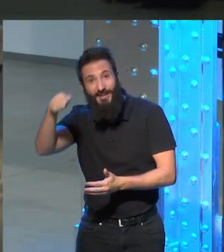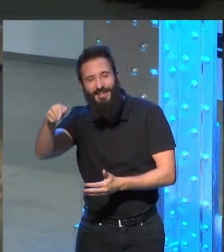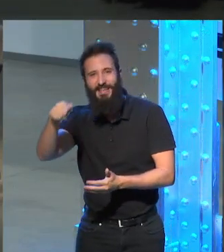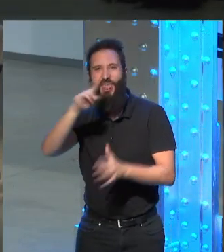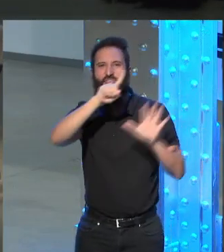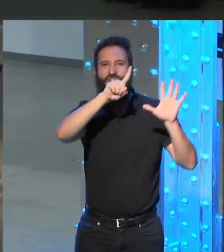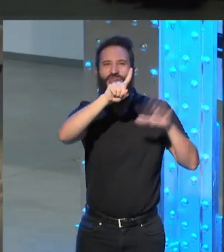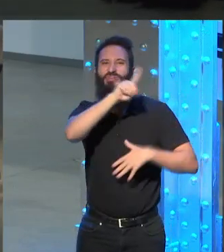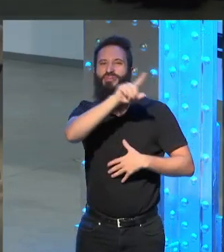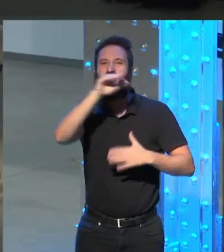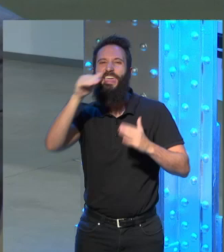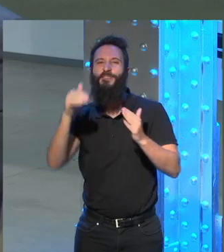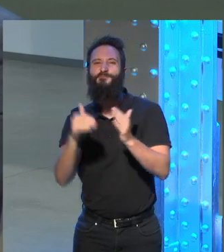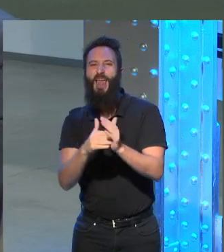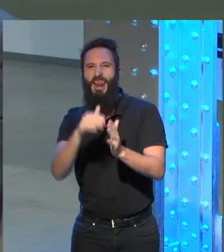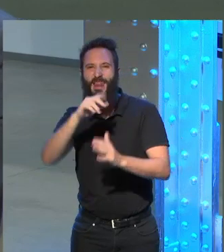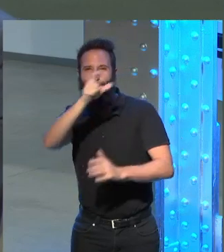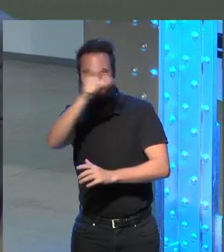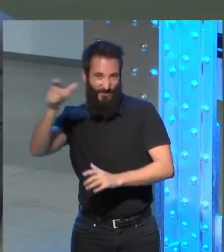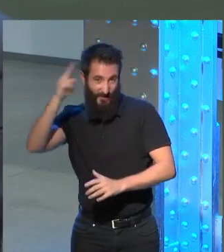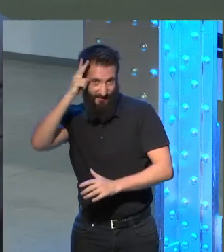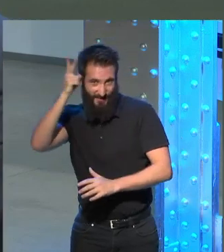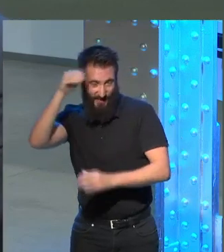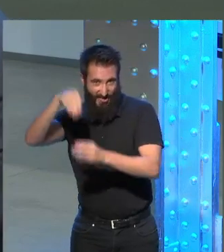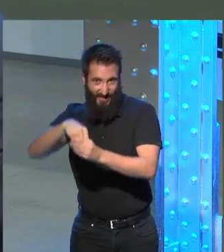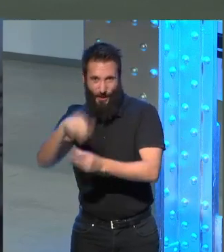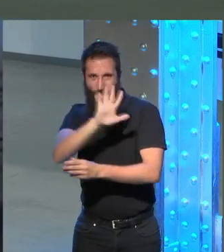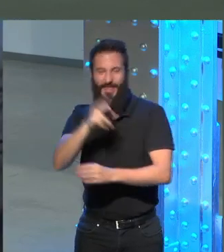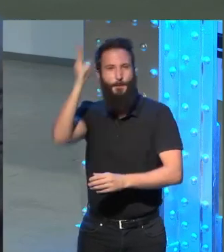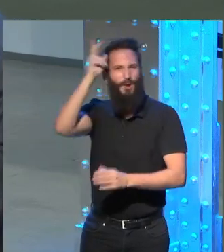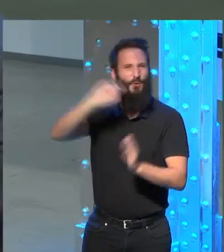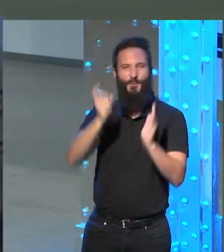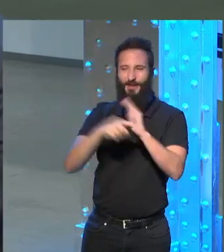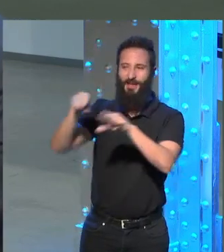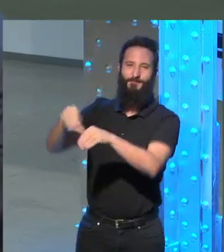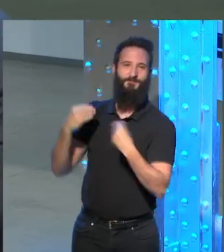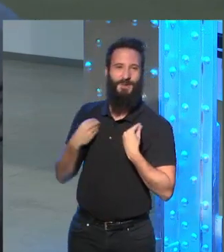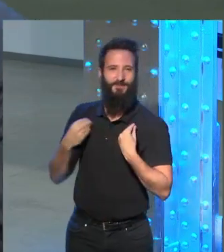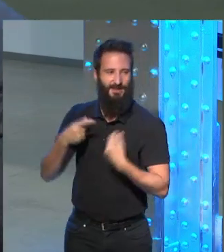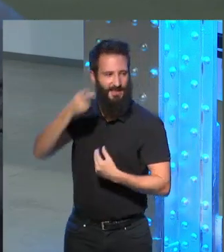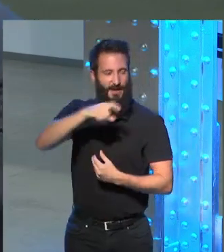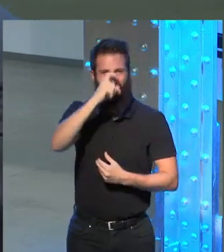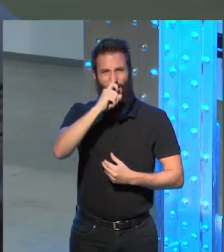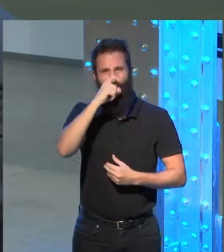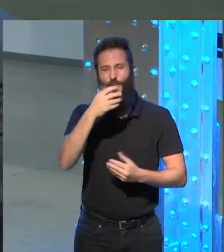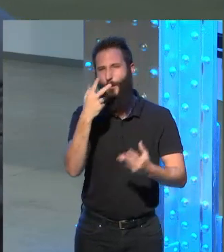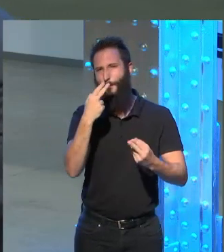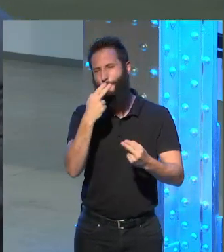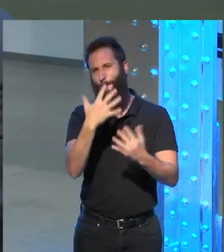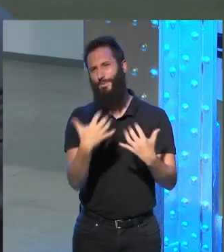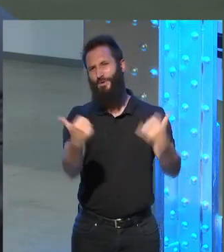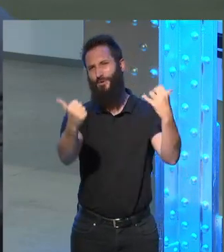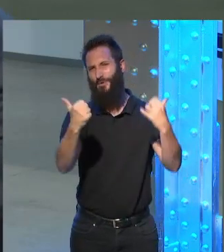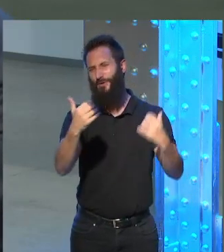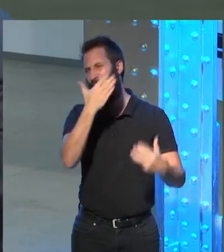impresión de que estaban todos ahí en Princeton y recuerdo que era un público muy cariñoso contigo recuerdo que caminábamos y la gente te